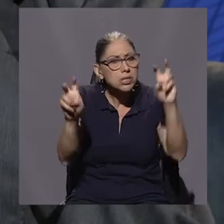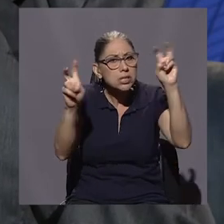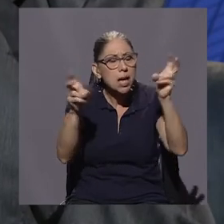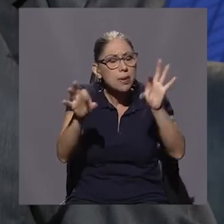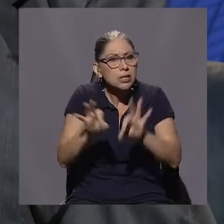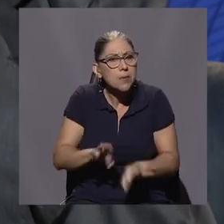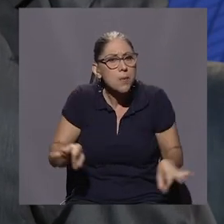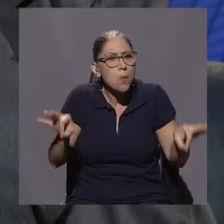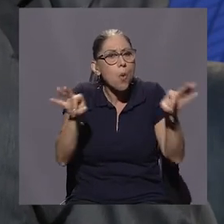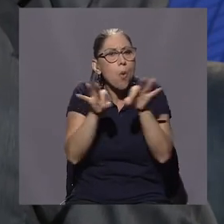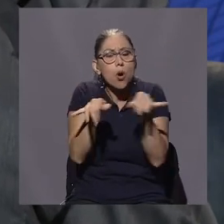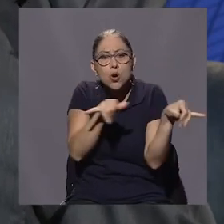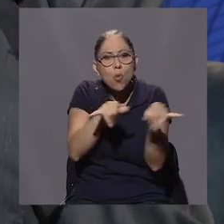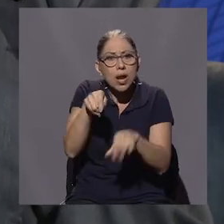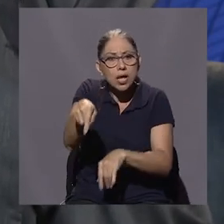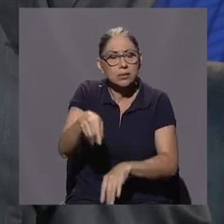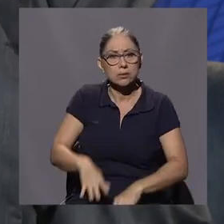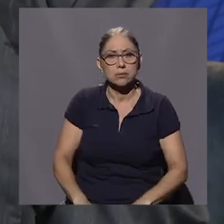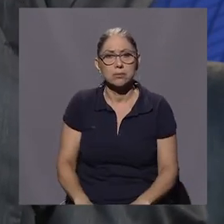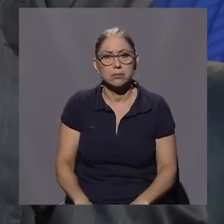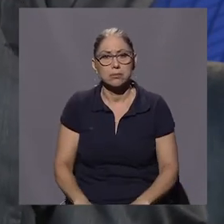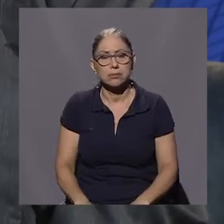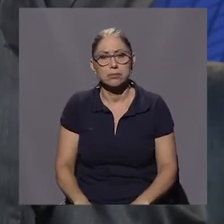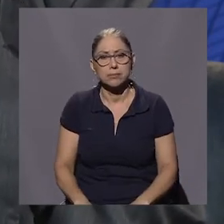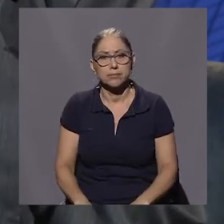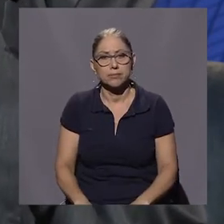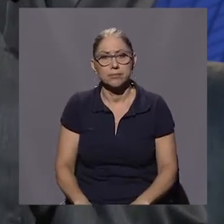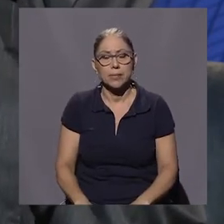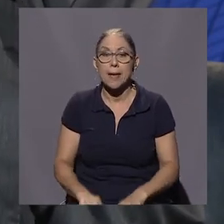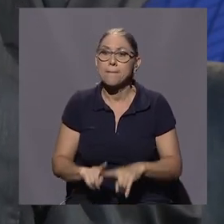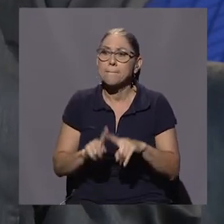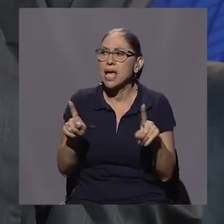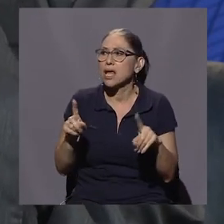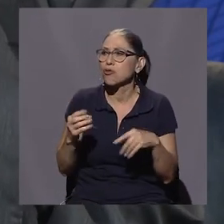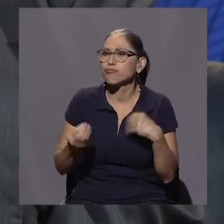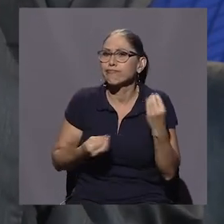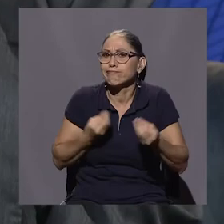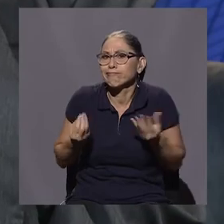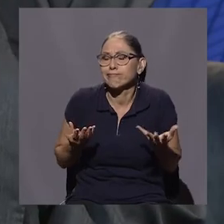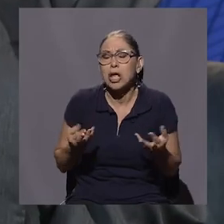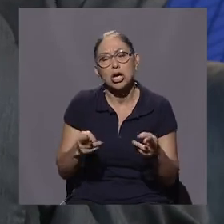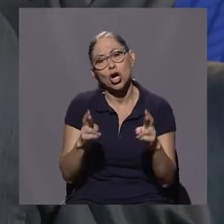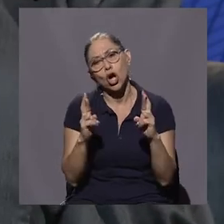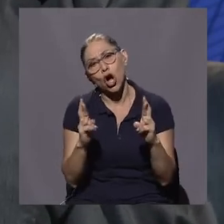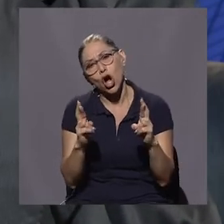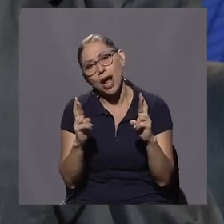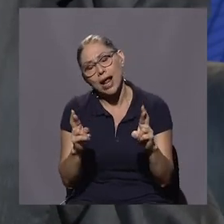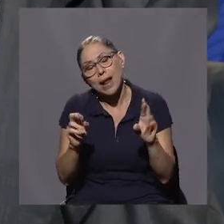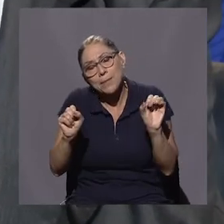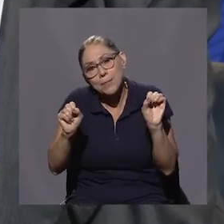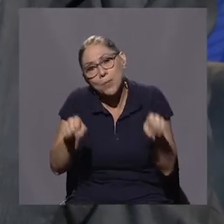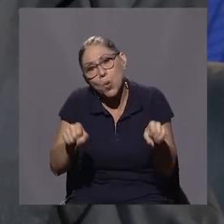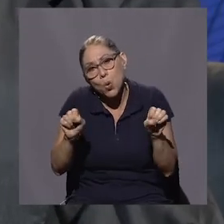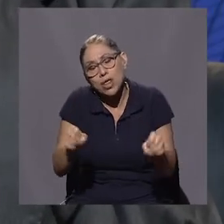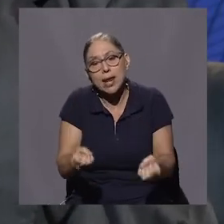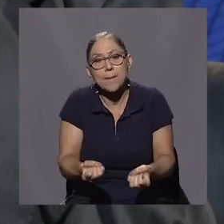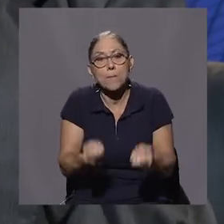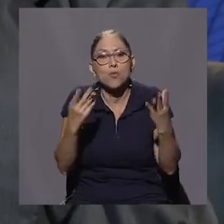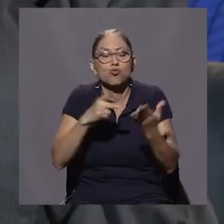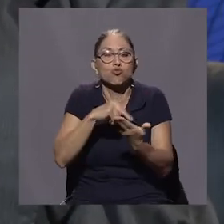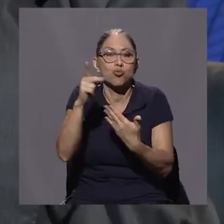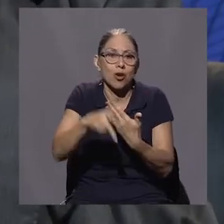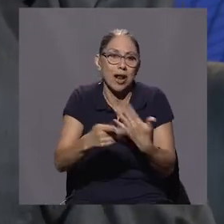temas fundamentales como estos, pero como dice usted, ¿cómo hacer? Bueno, ojalá pudiera existir muchos